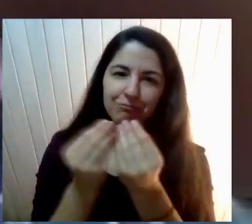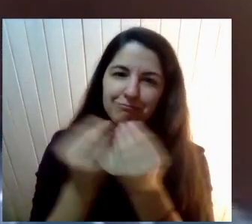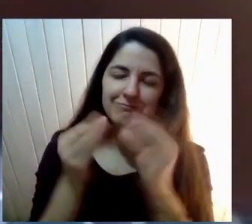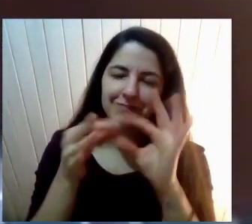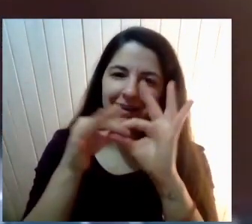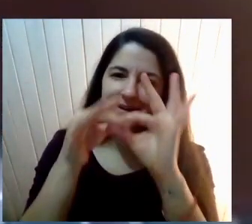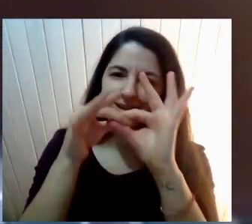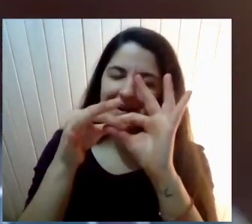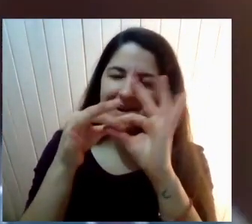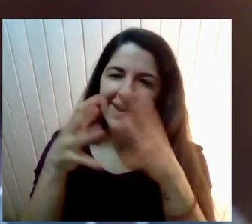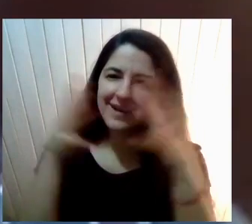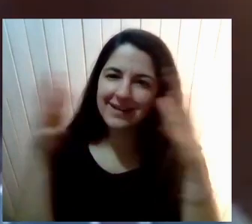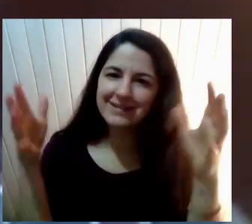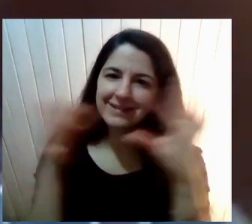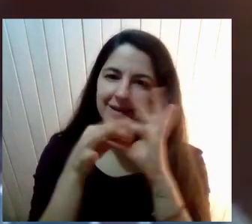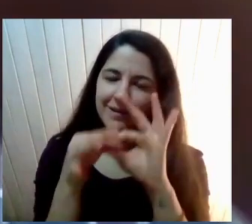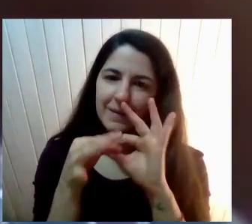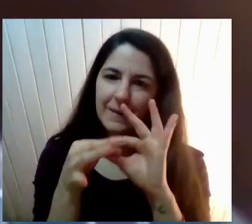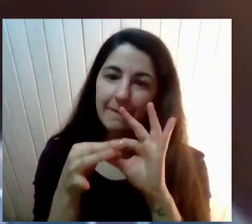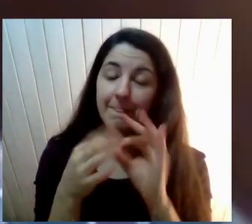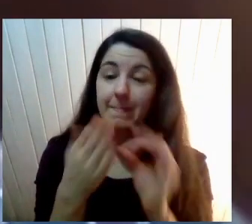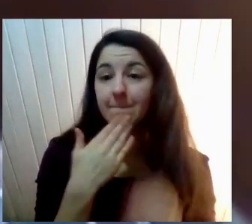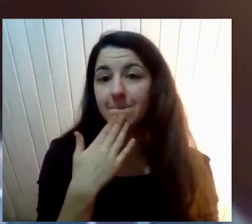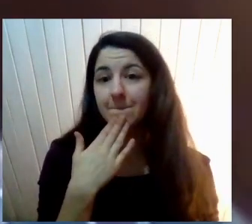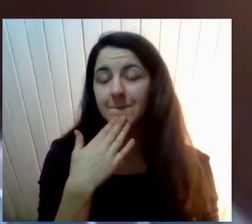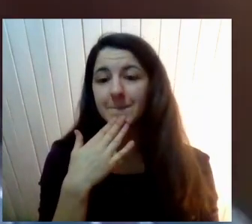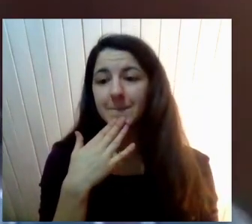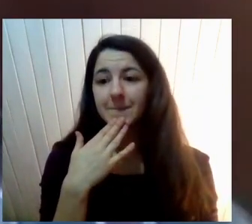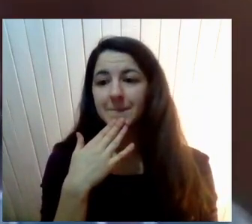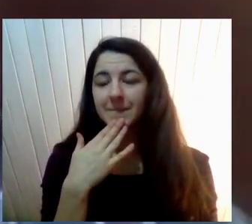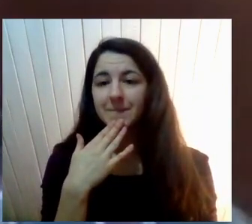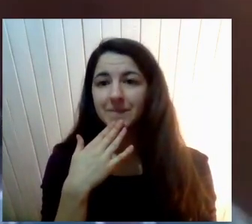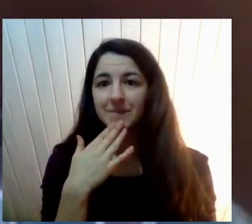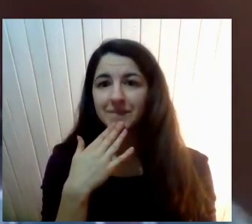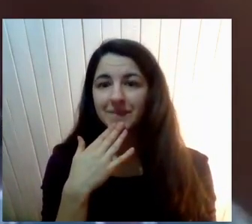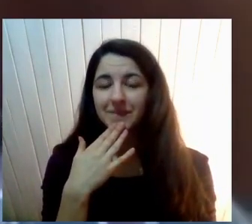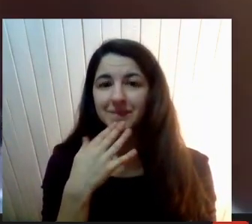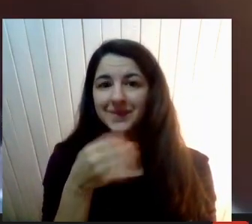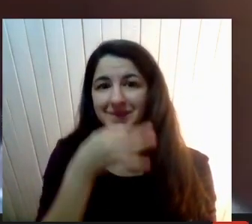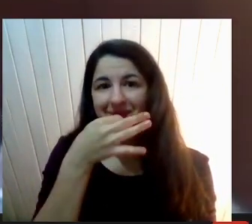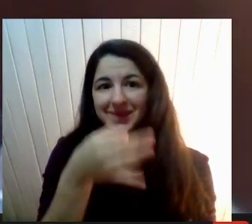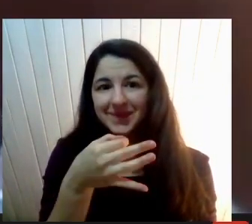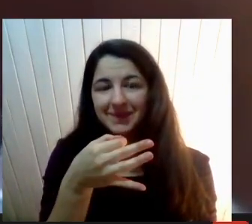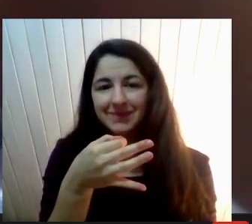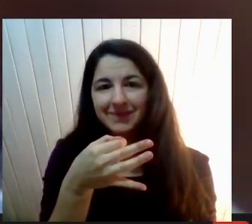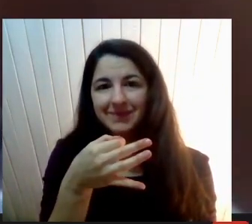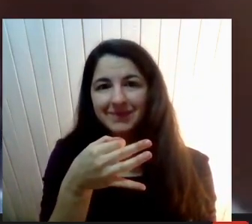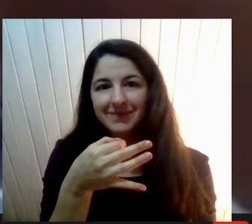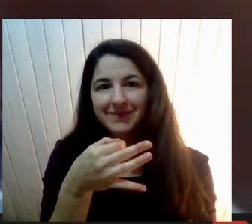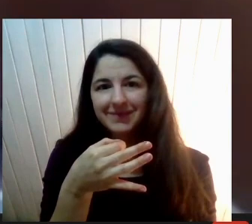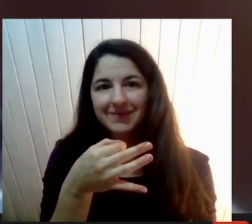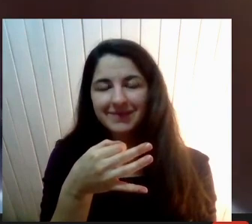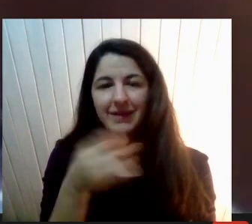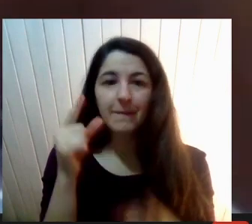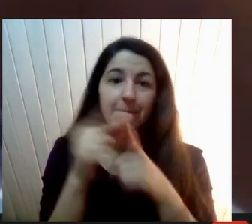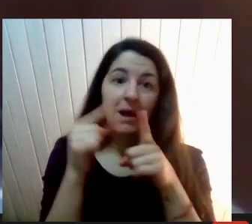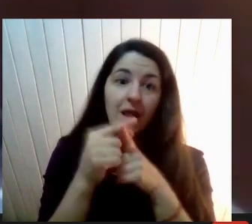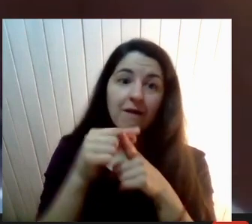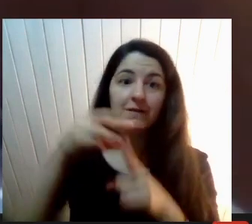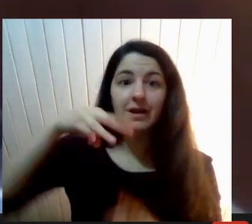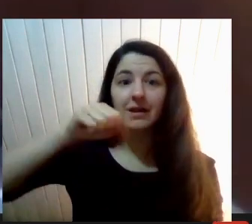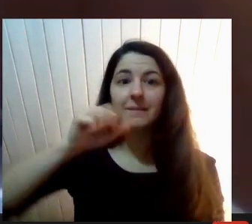gracias Rosario Bueno Sumarme Y secundar Las palabras Que señalaba Señalaba la Marcela Para nosotros Desde la